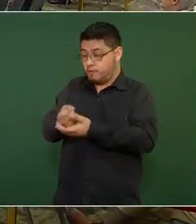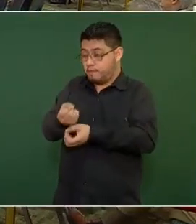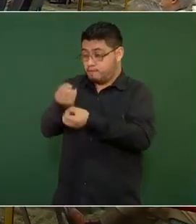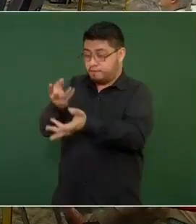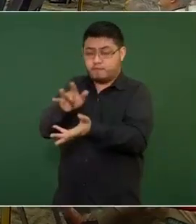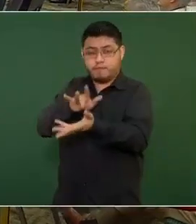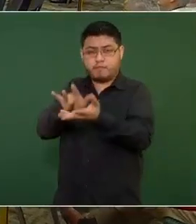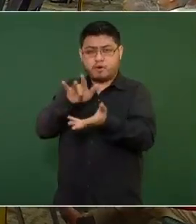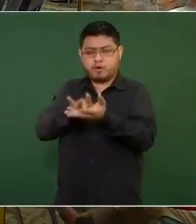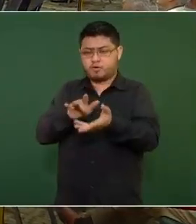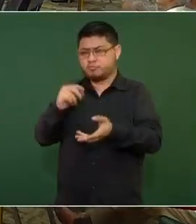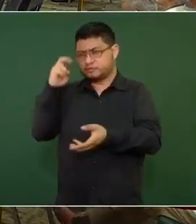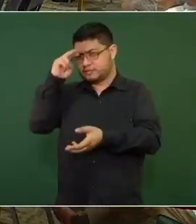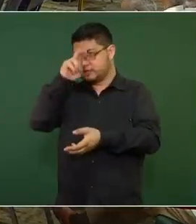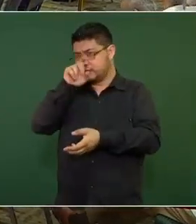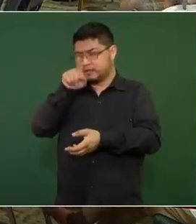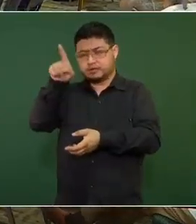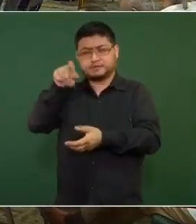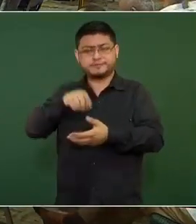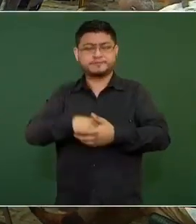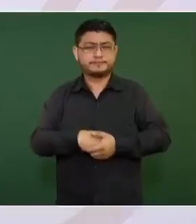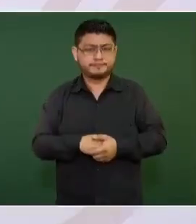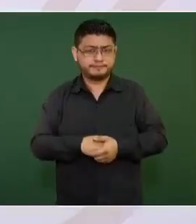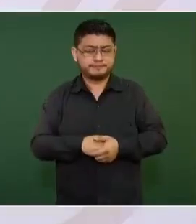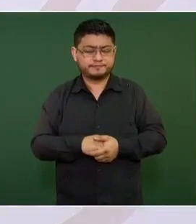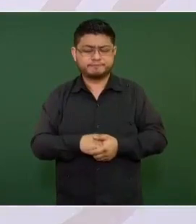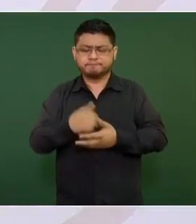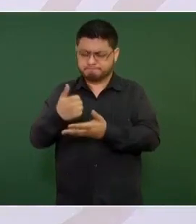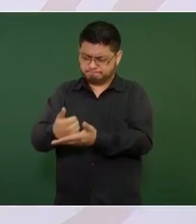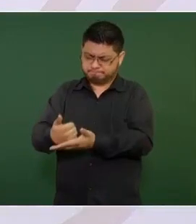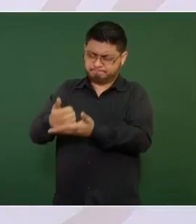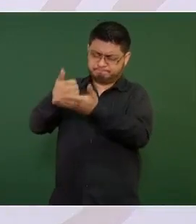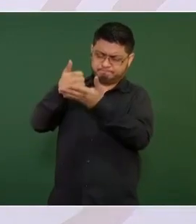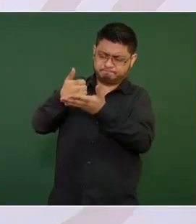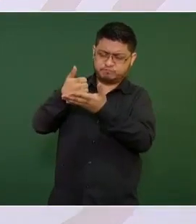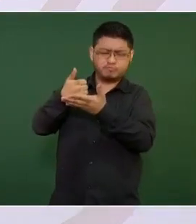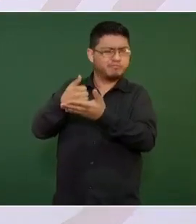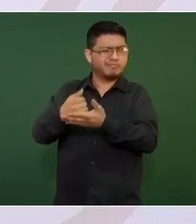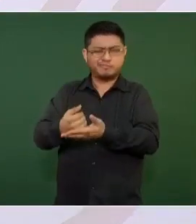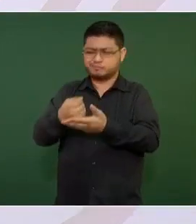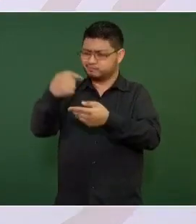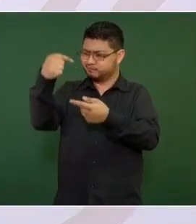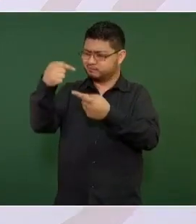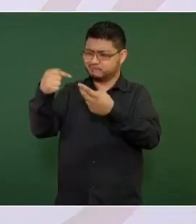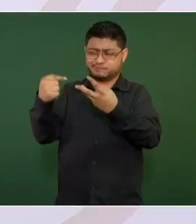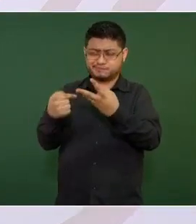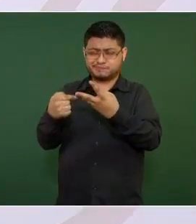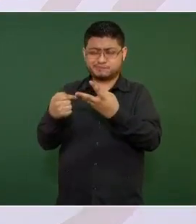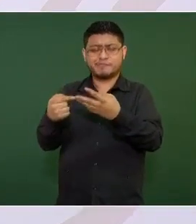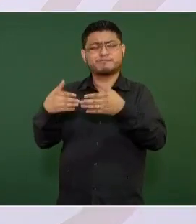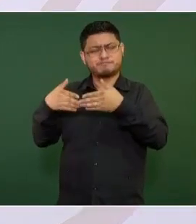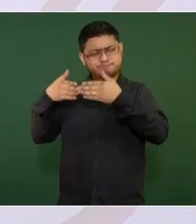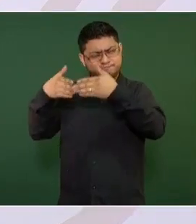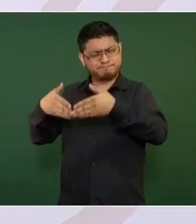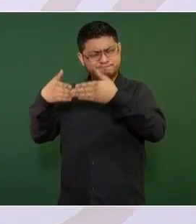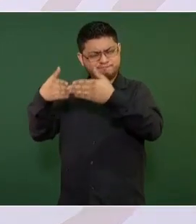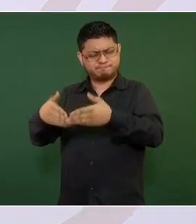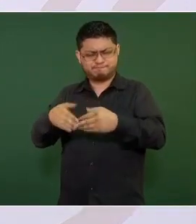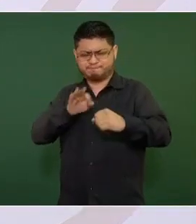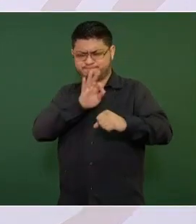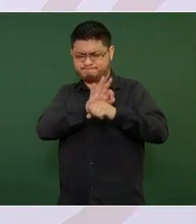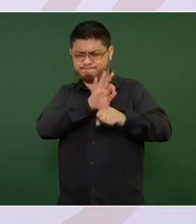en Nayarit. Nos han ayudado mucho, tanto la Marina como la Secretaría de Defensa,